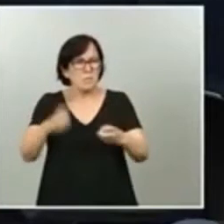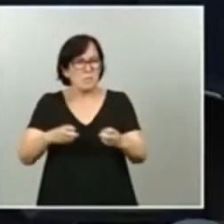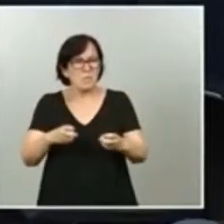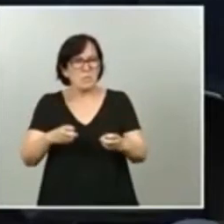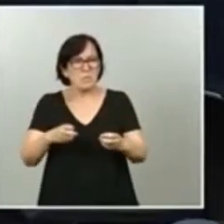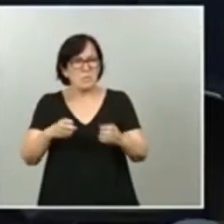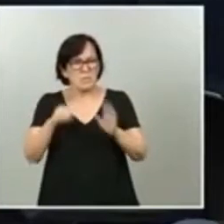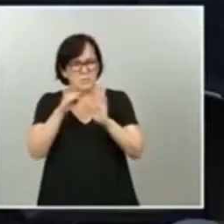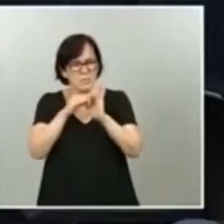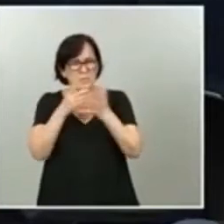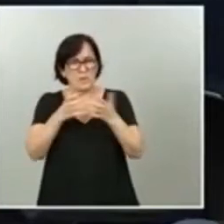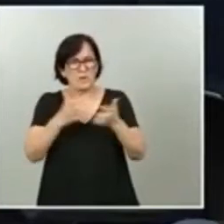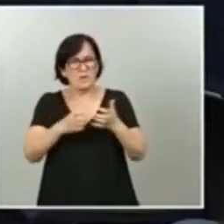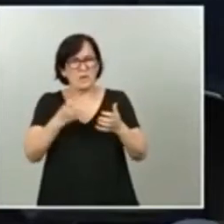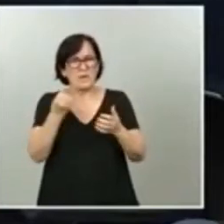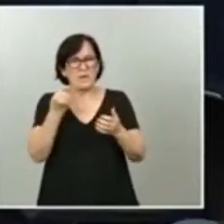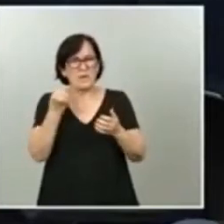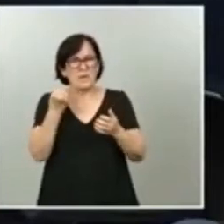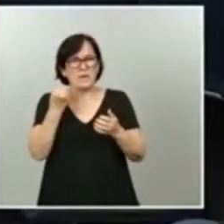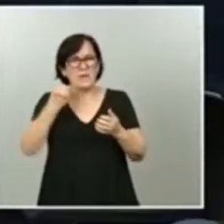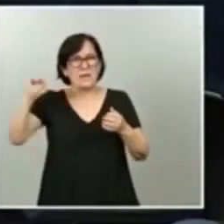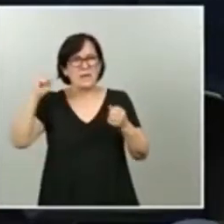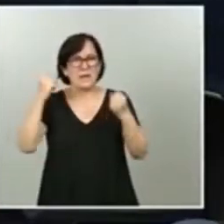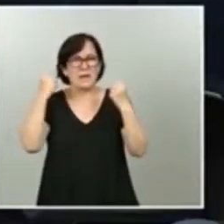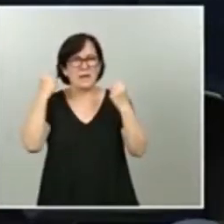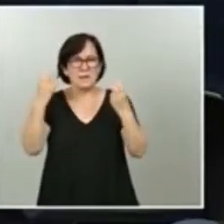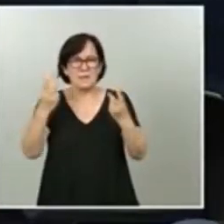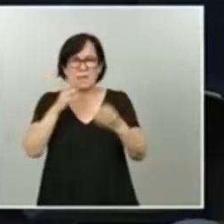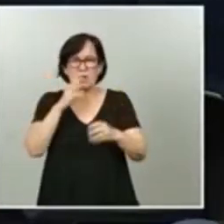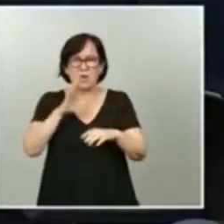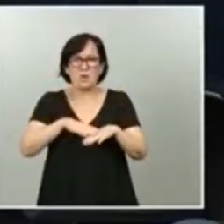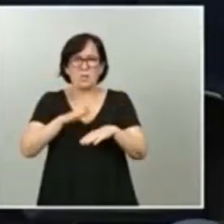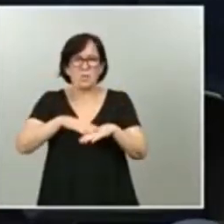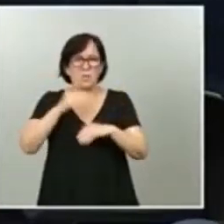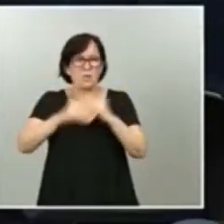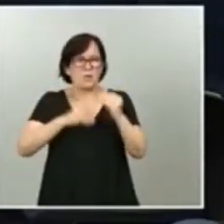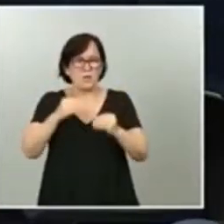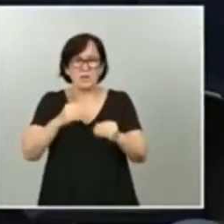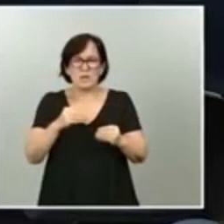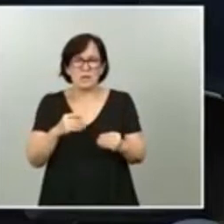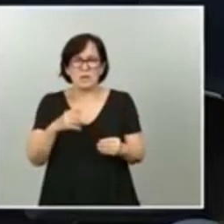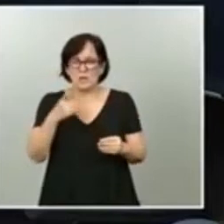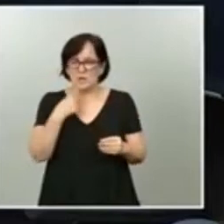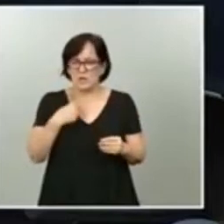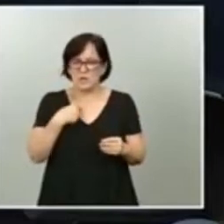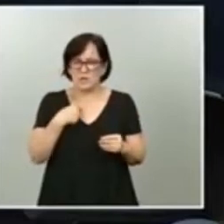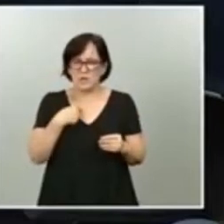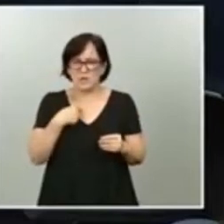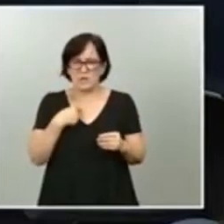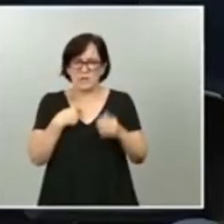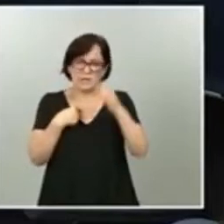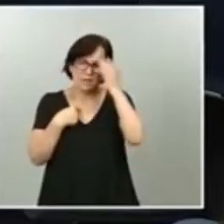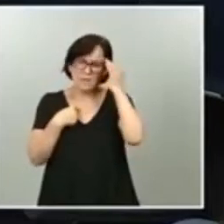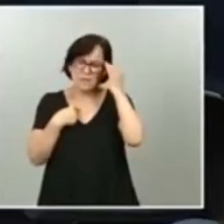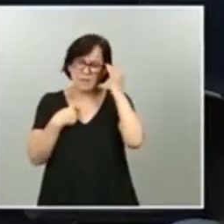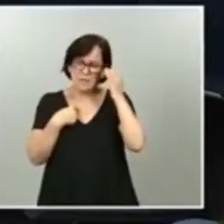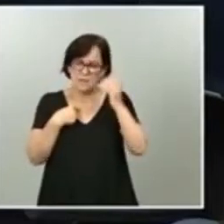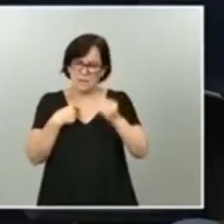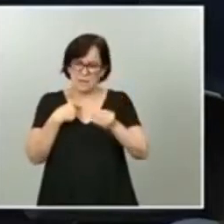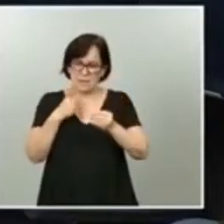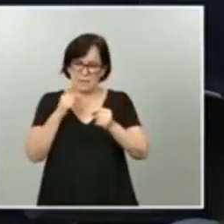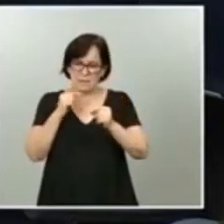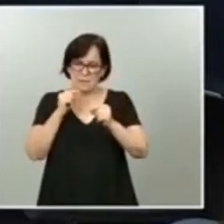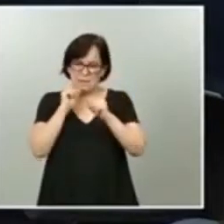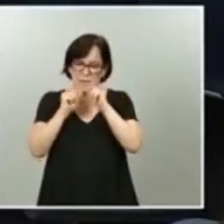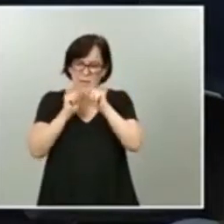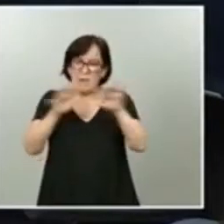delito de rebelión. ¿Cuándo se va a llevar a cabo? Porque sí que nos dijeron antes de que pasara la pandemia, no me atrevería a poner una fecha,